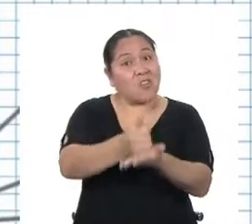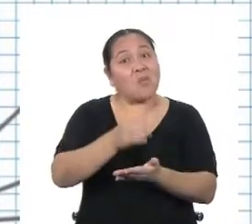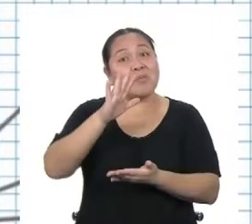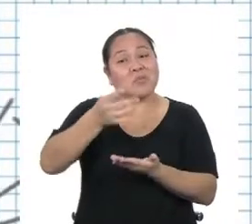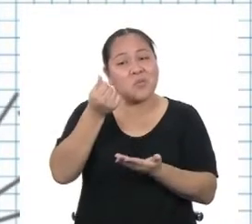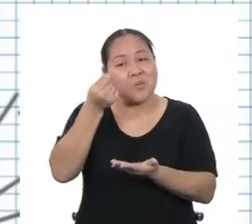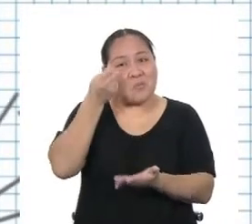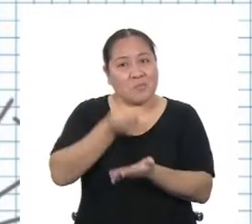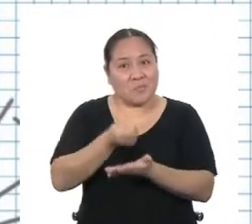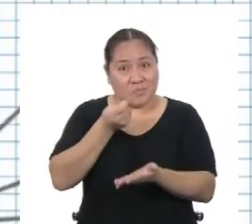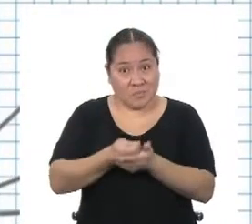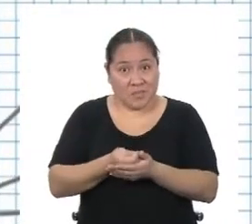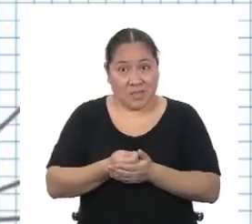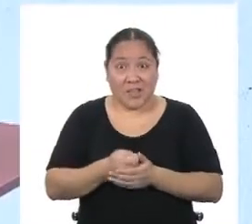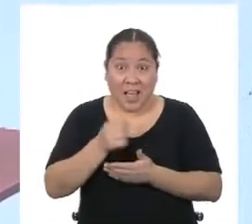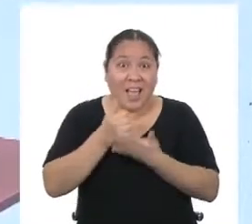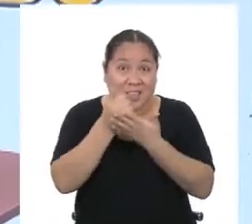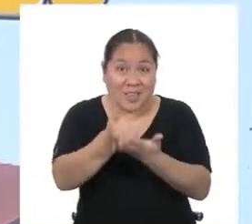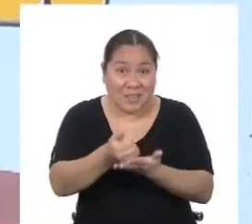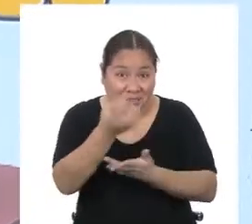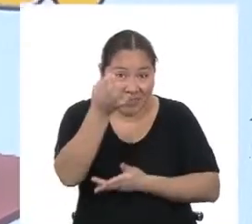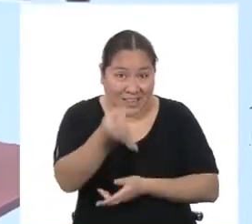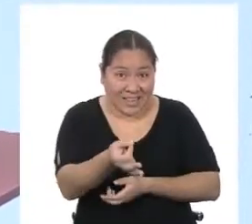presupuesto. ¿La ayudamos, chicos?